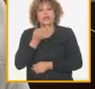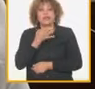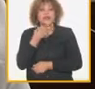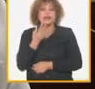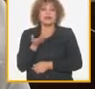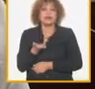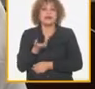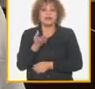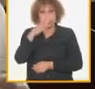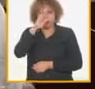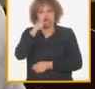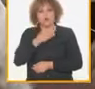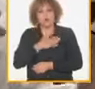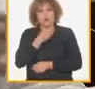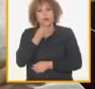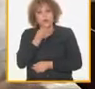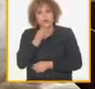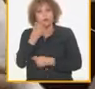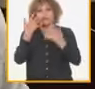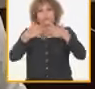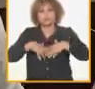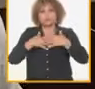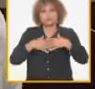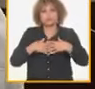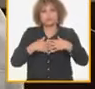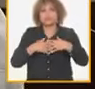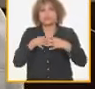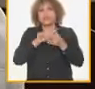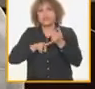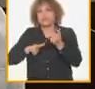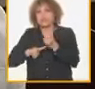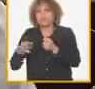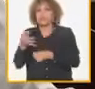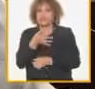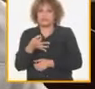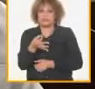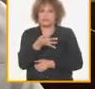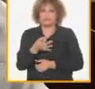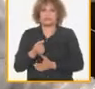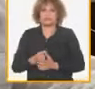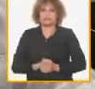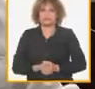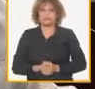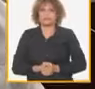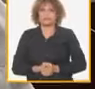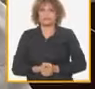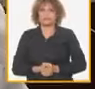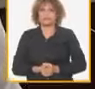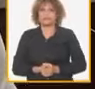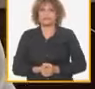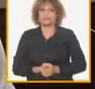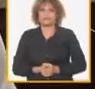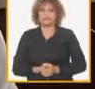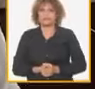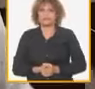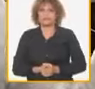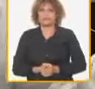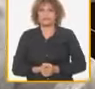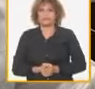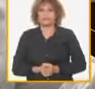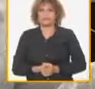para producir alimentos llevados a las provincias y llevados a los municipios y un elemento importante es la sustitución de importaciones